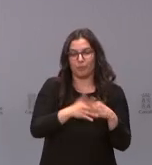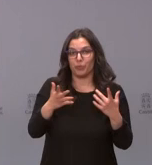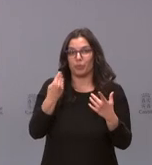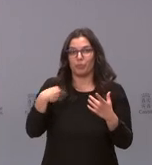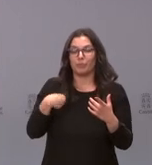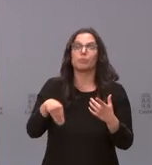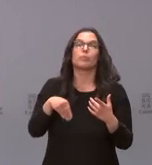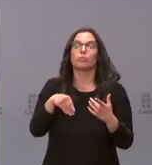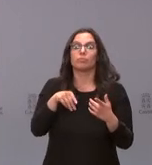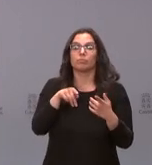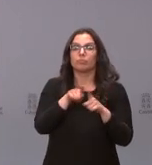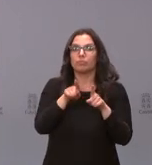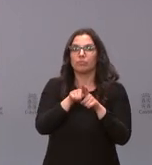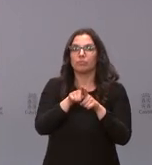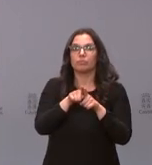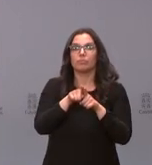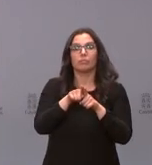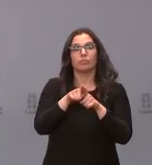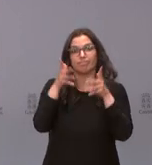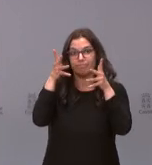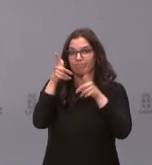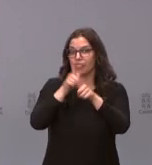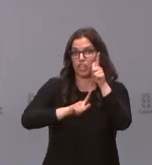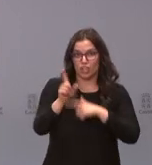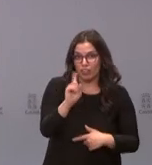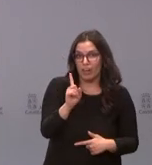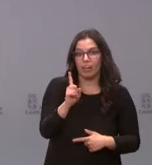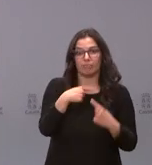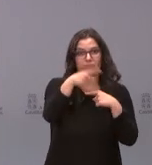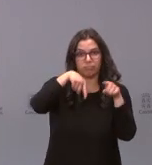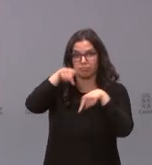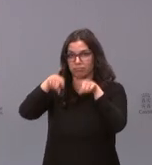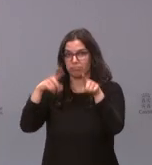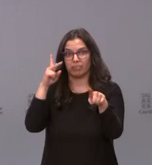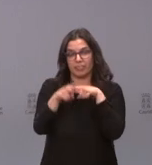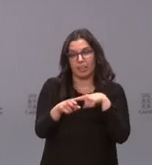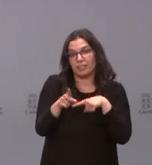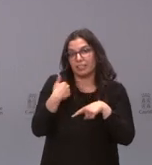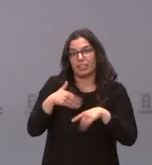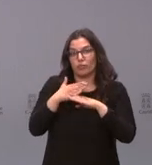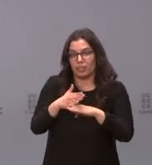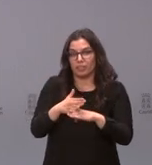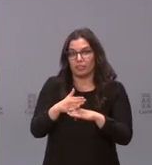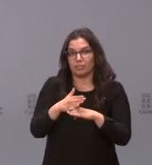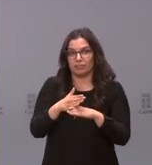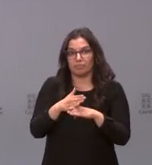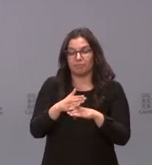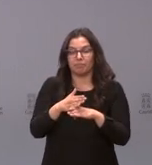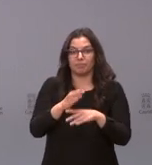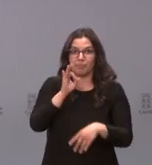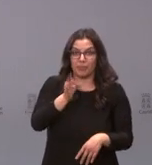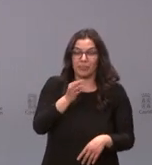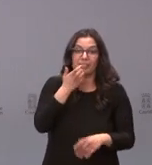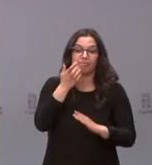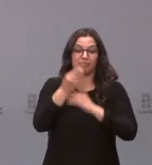confinamiento es no se viaje de un sitio a otro. Yo creo que con esto es suficiente. Es verdad que cuando tomamos